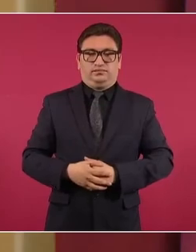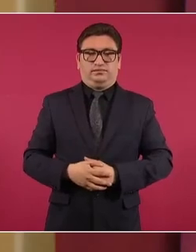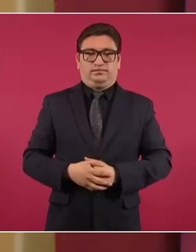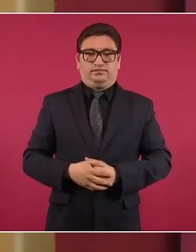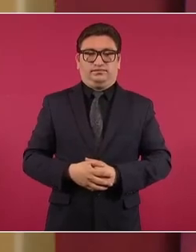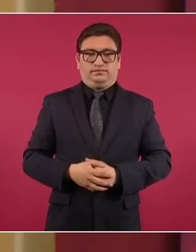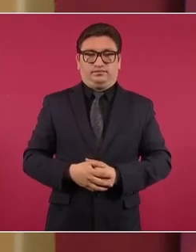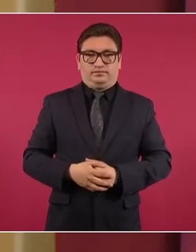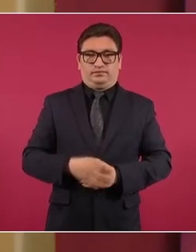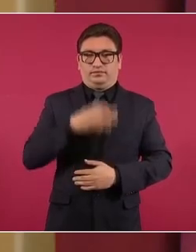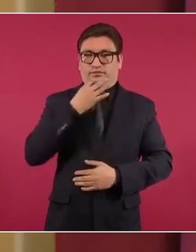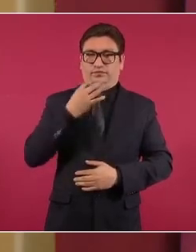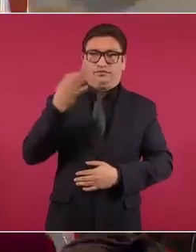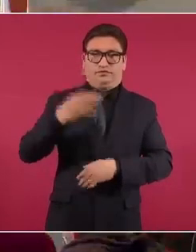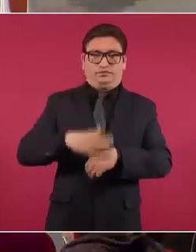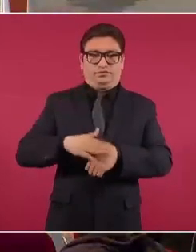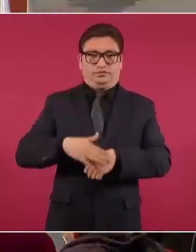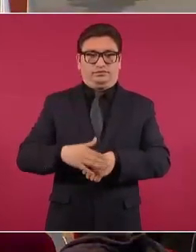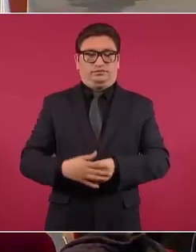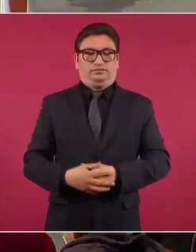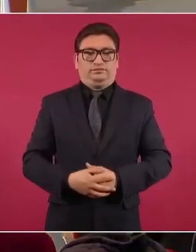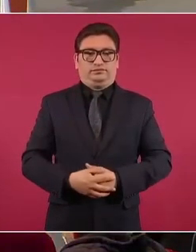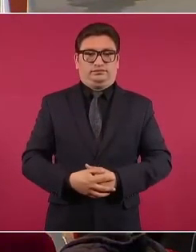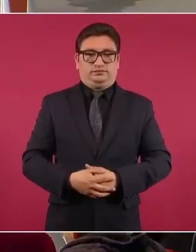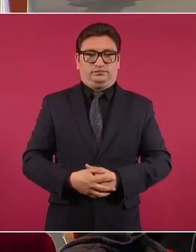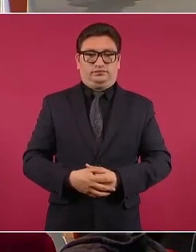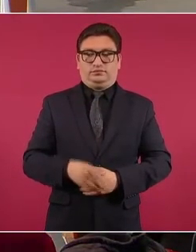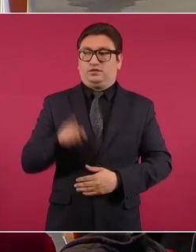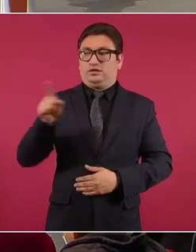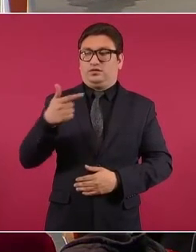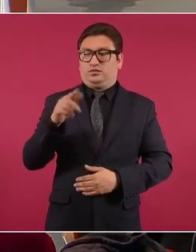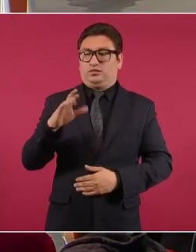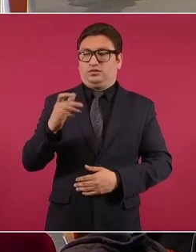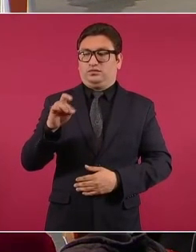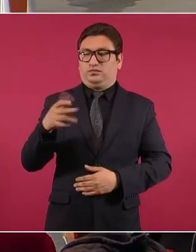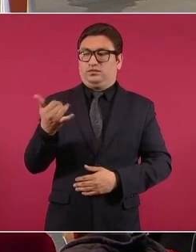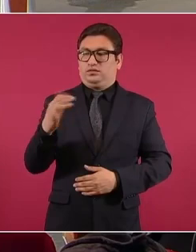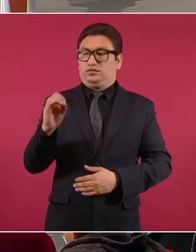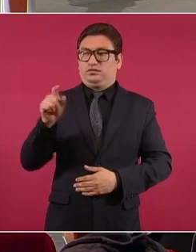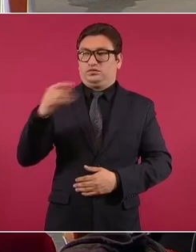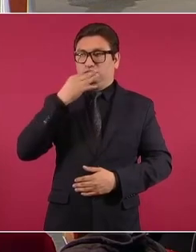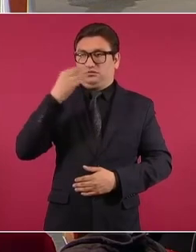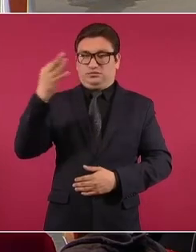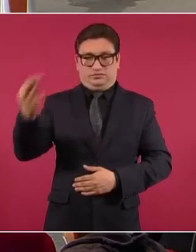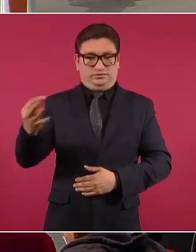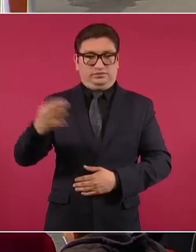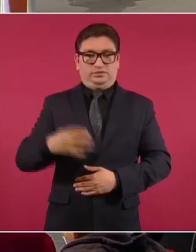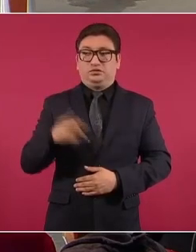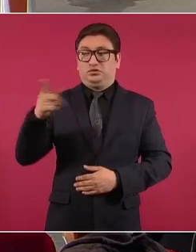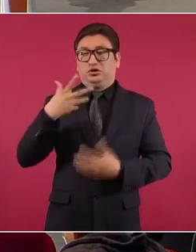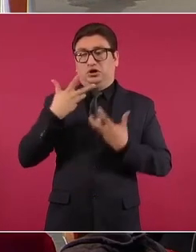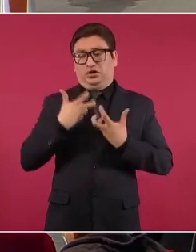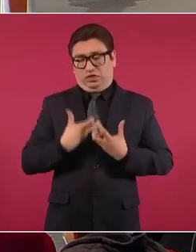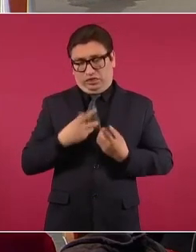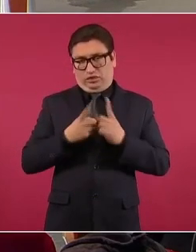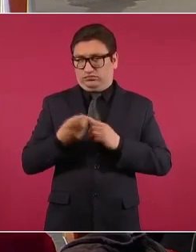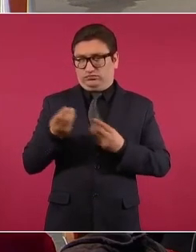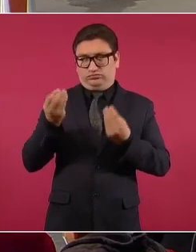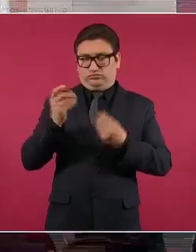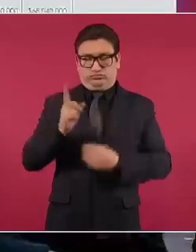Hay que avisar al guacamayo para que no se vaya a deprimir mucho.